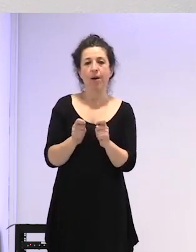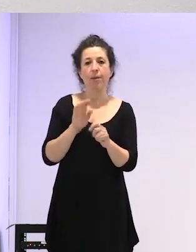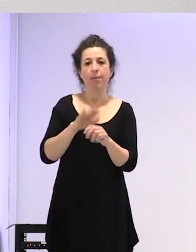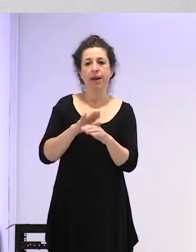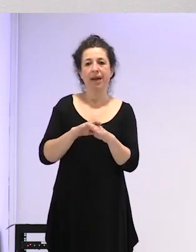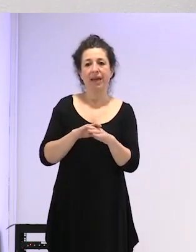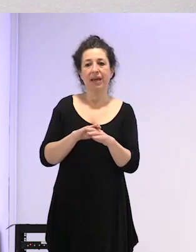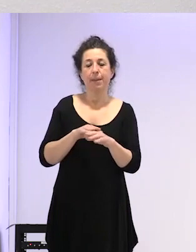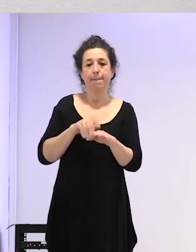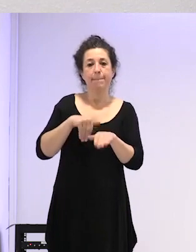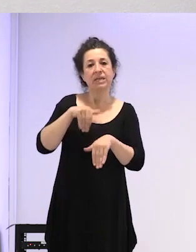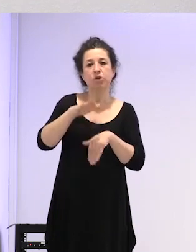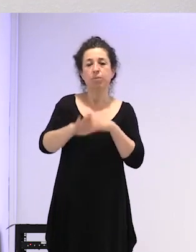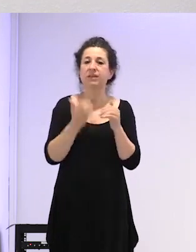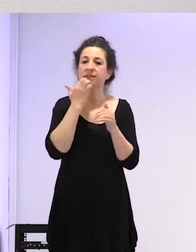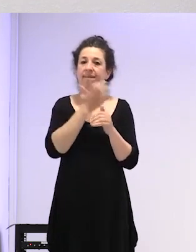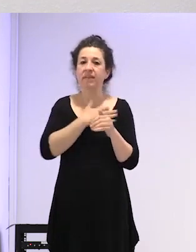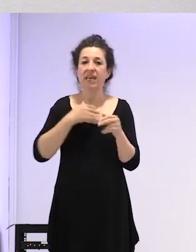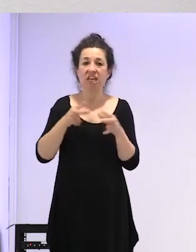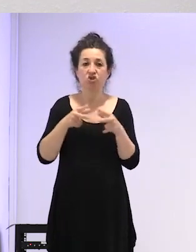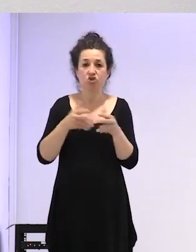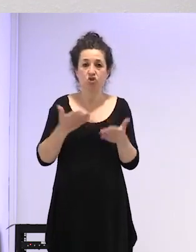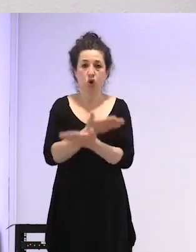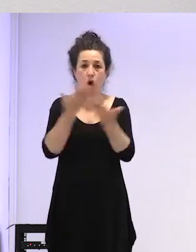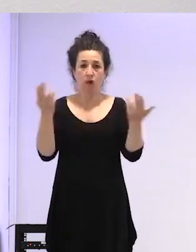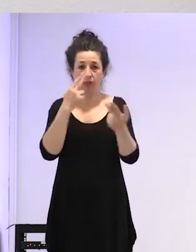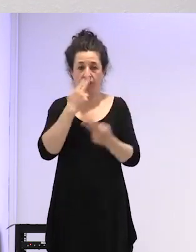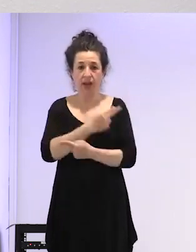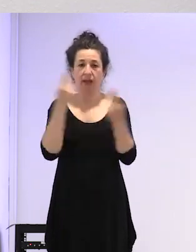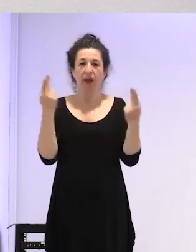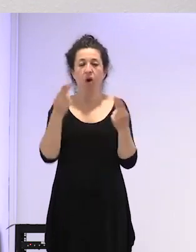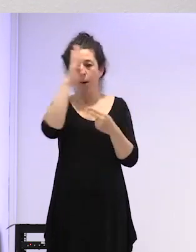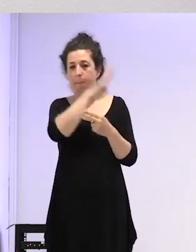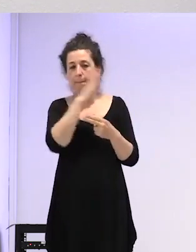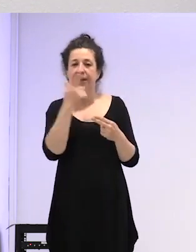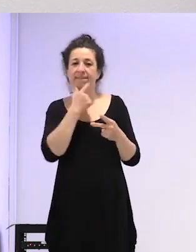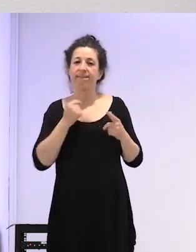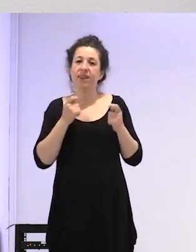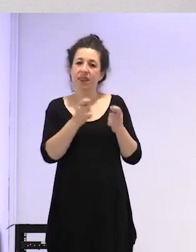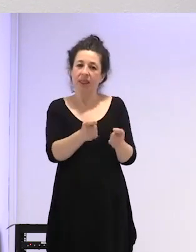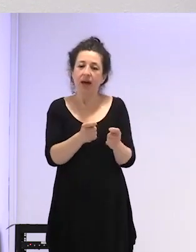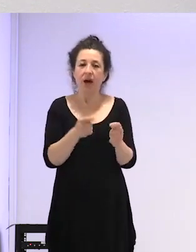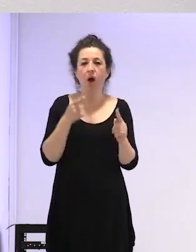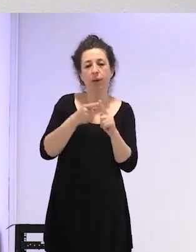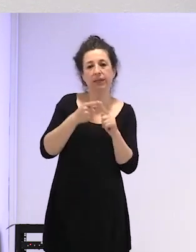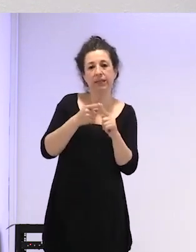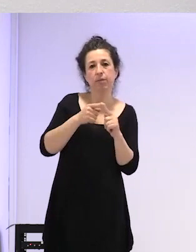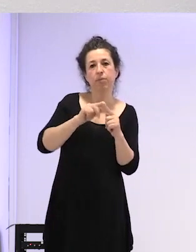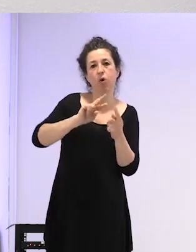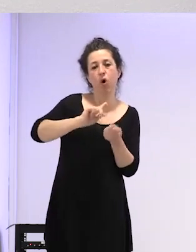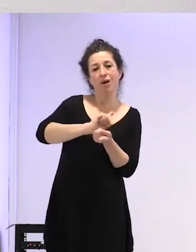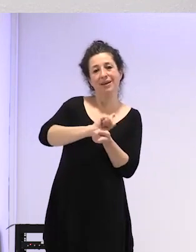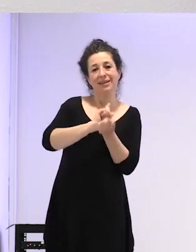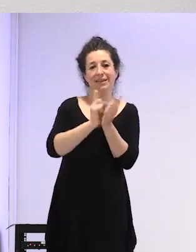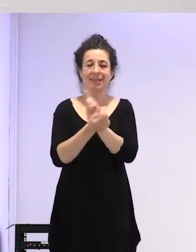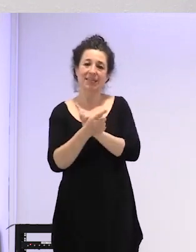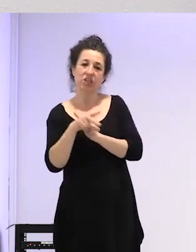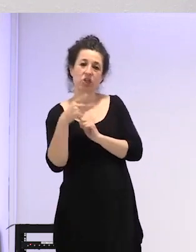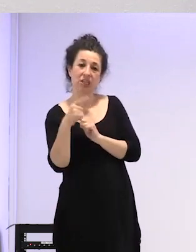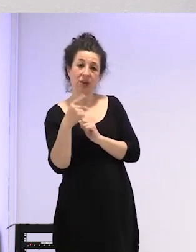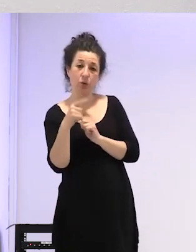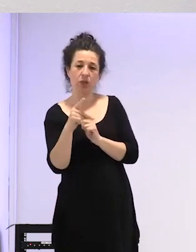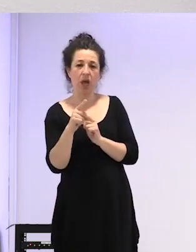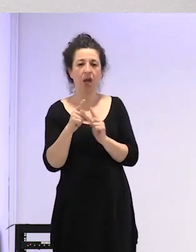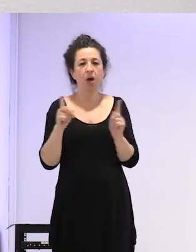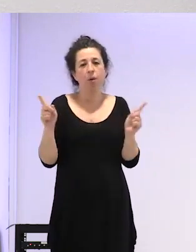socialización si lo quiere o facilitar a los padres esta transición secundaria que sea lo más corta